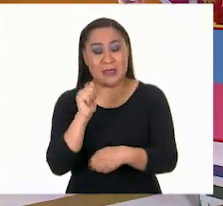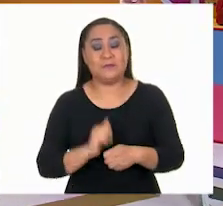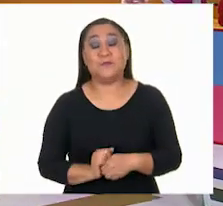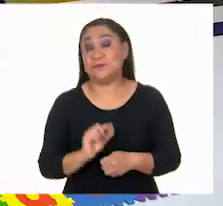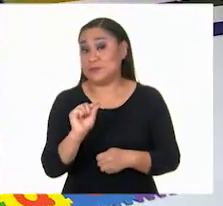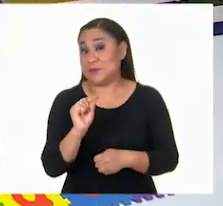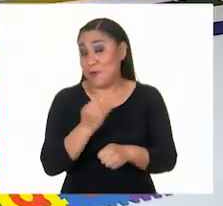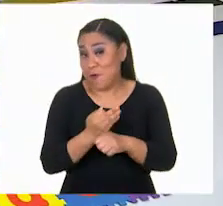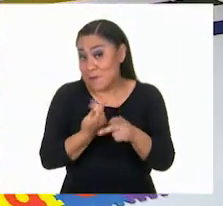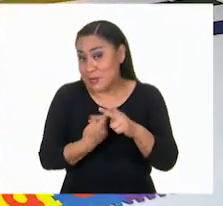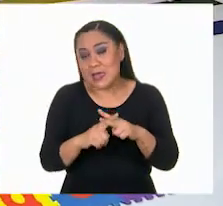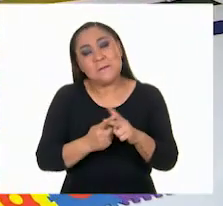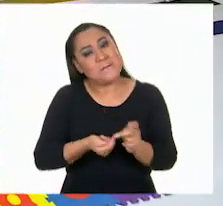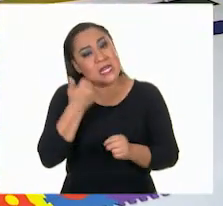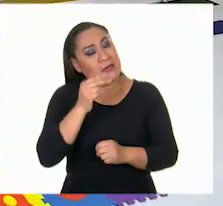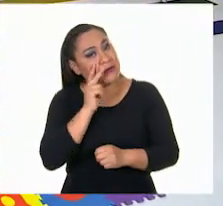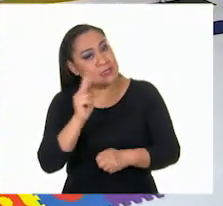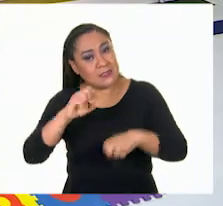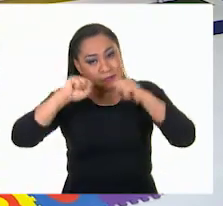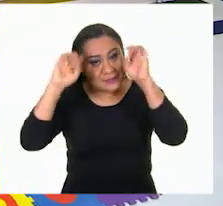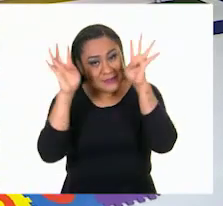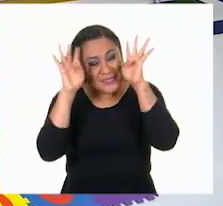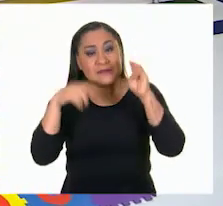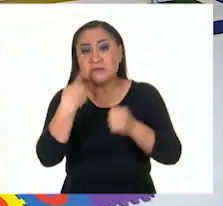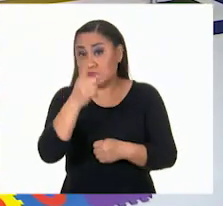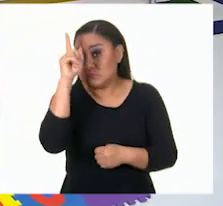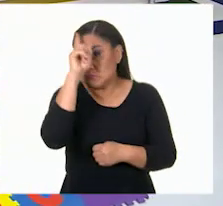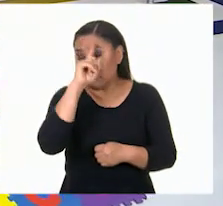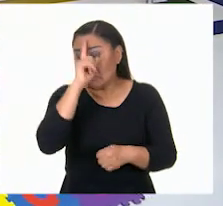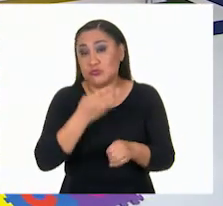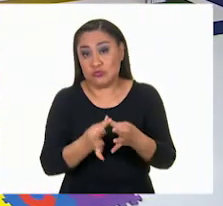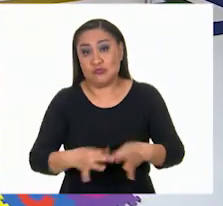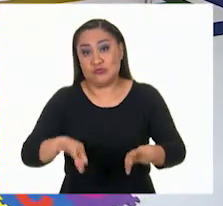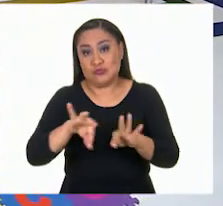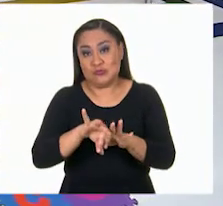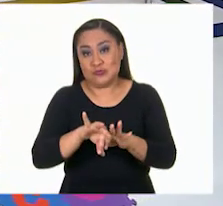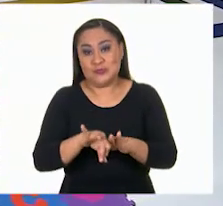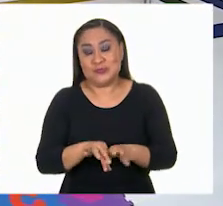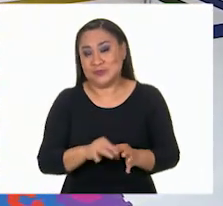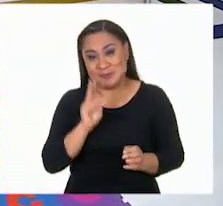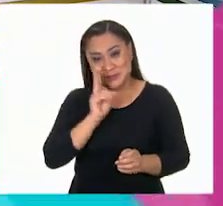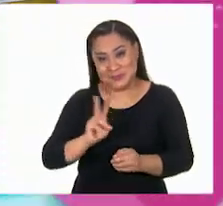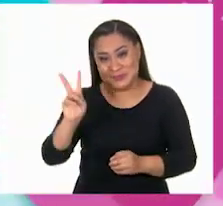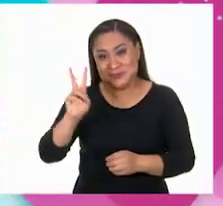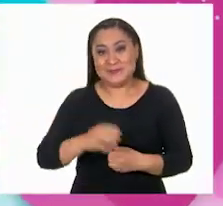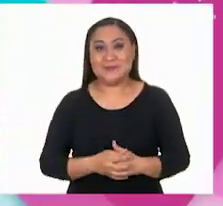¿qué les parece si vamos con Ajo Listo? Porque tiene una recomendación muy importante que darnos. ¡Vamos contigo, Ajo Listo!